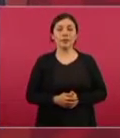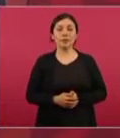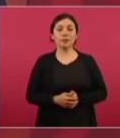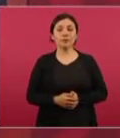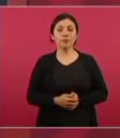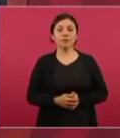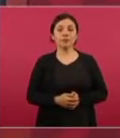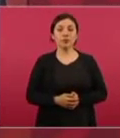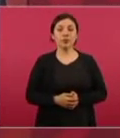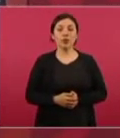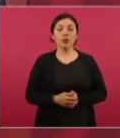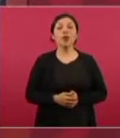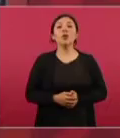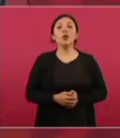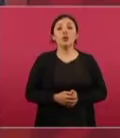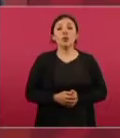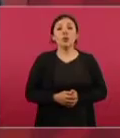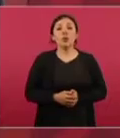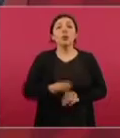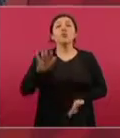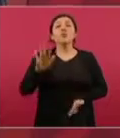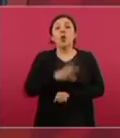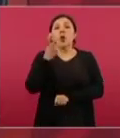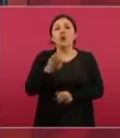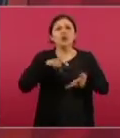Por eso se empieza a hablar del PRIAN,